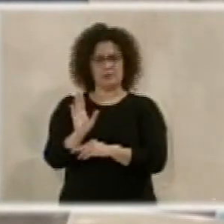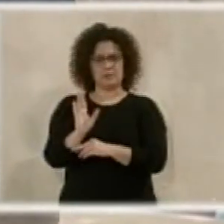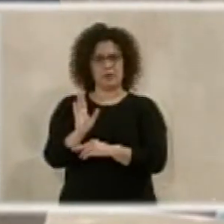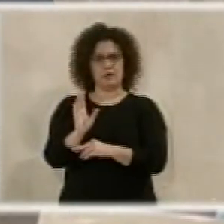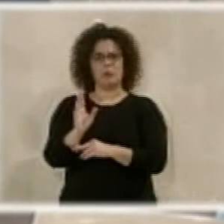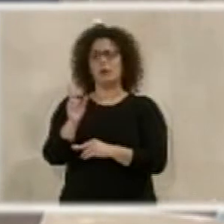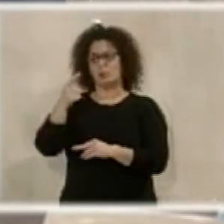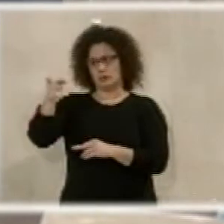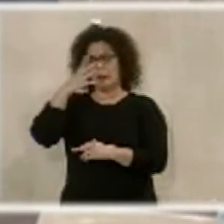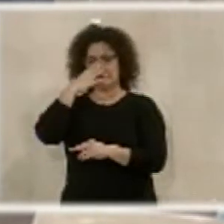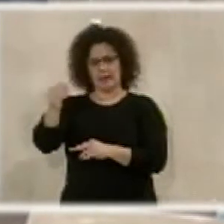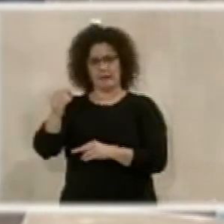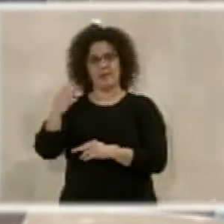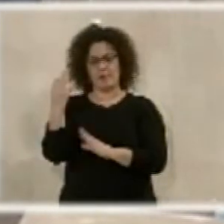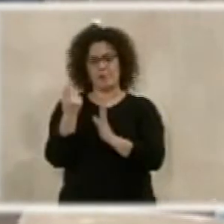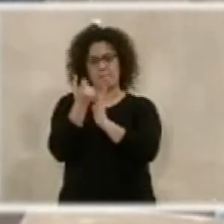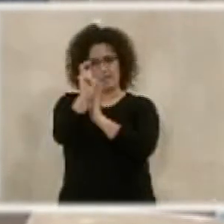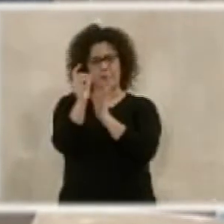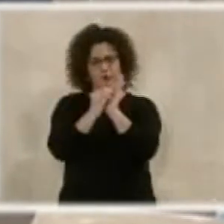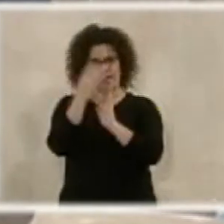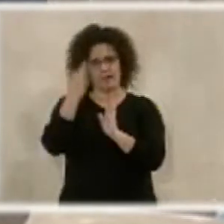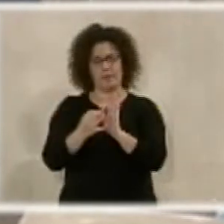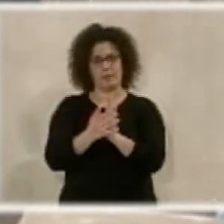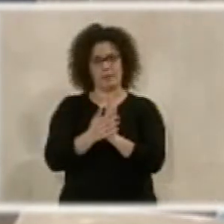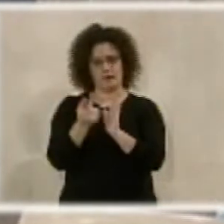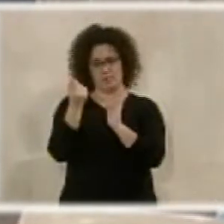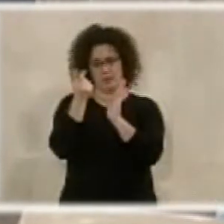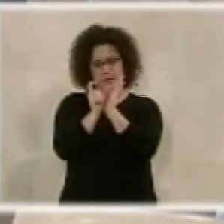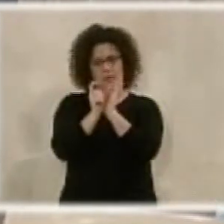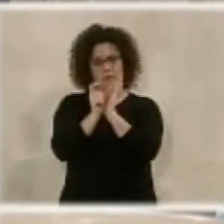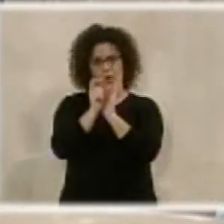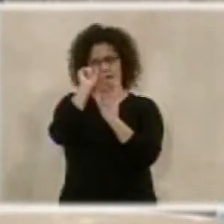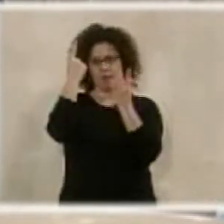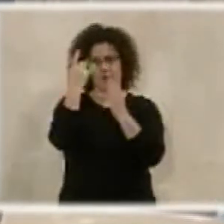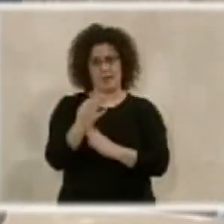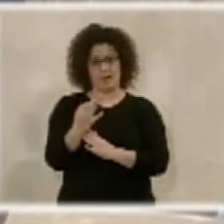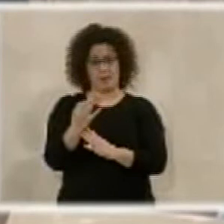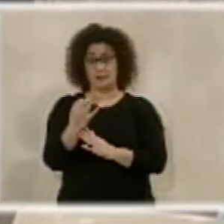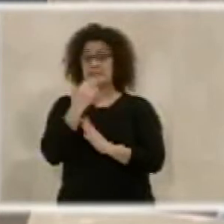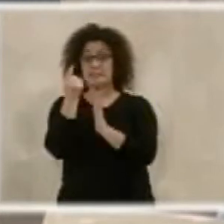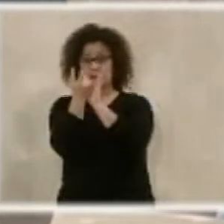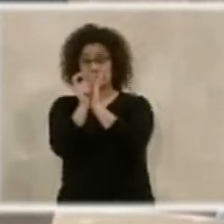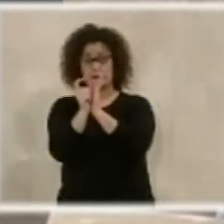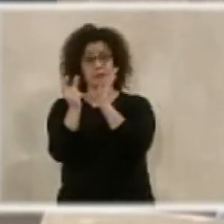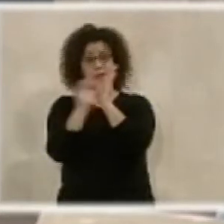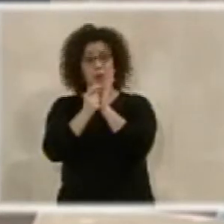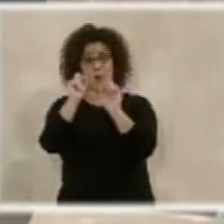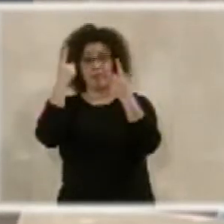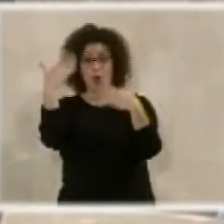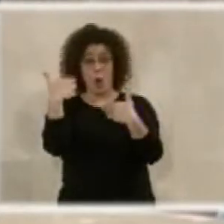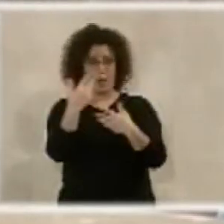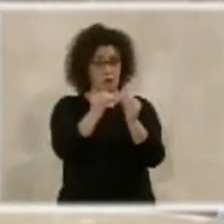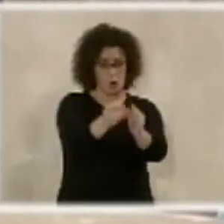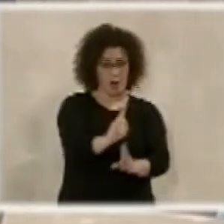que esto tiene que tener partida económica. Esto tiene que tener partida económica, si no, no se realiza. Por lo tanto, entendemos